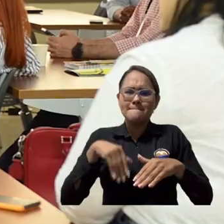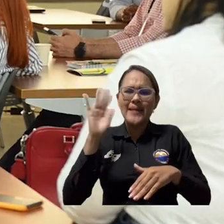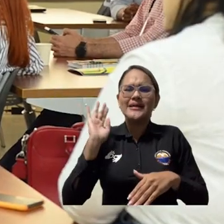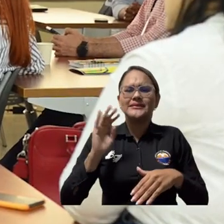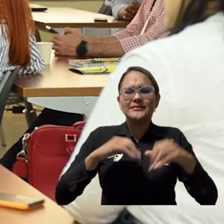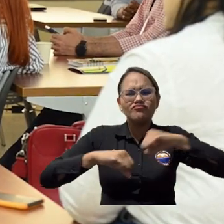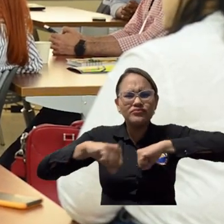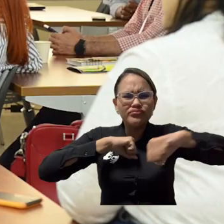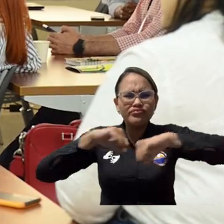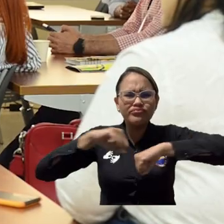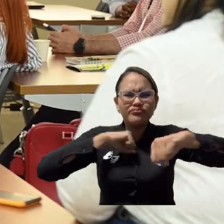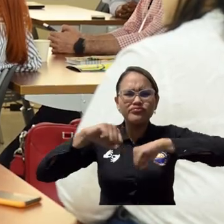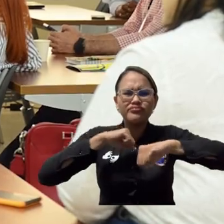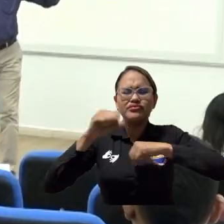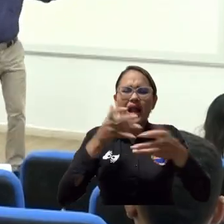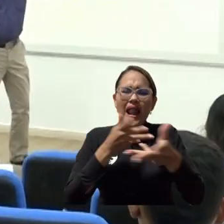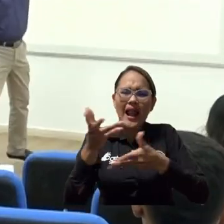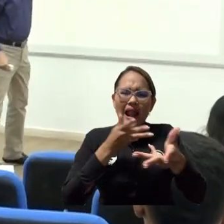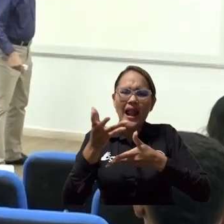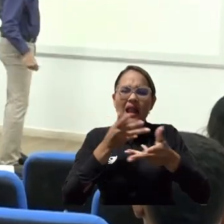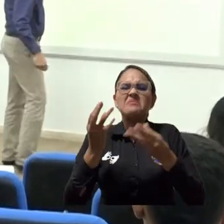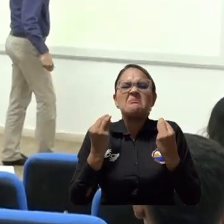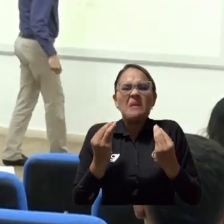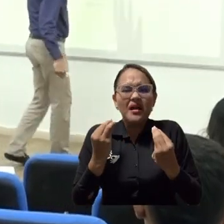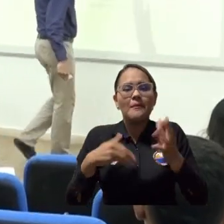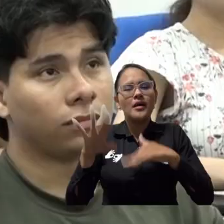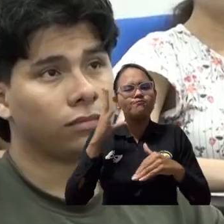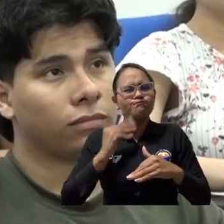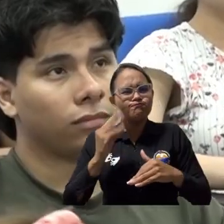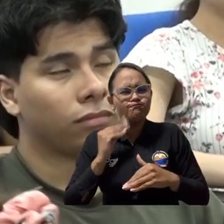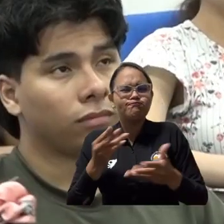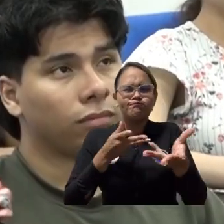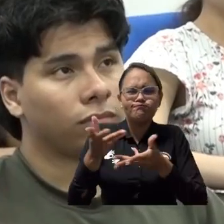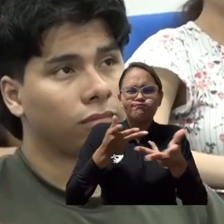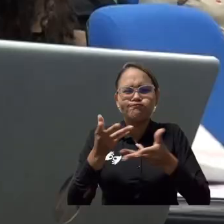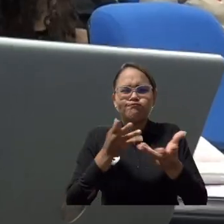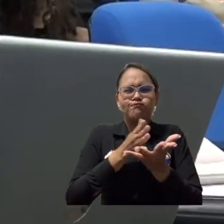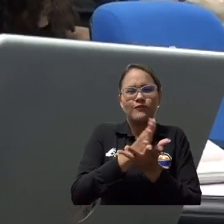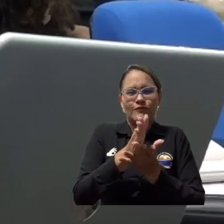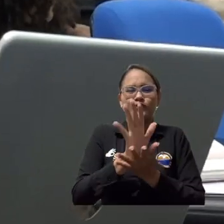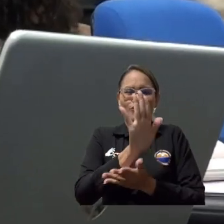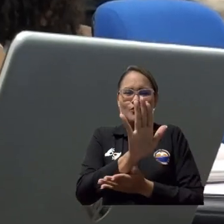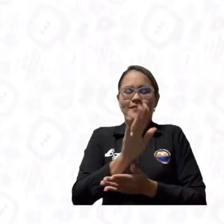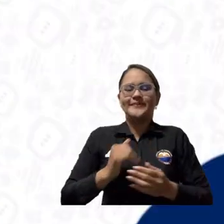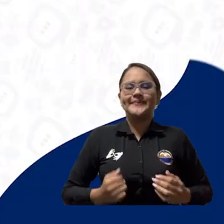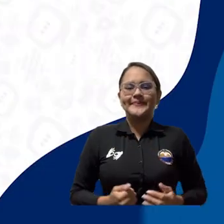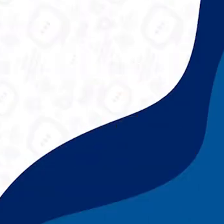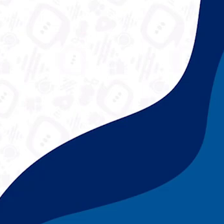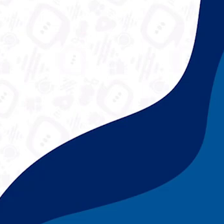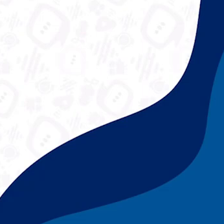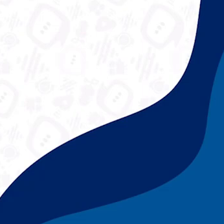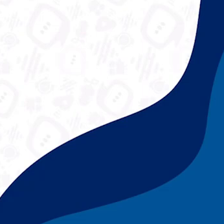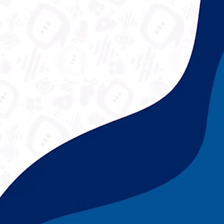donde cumplieron con una agenda que propició escenarios para compartir experiencias en torno a esta unidad académica.